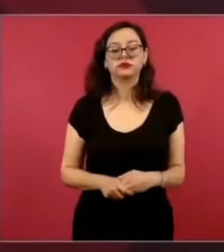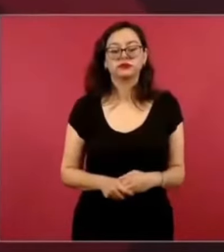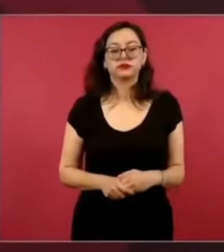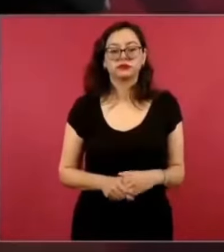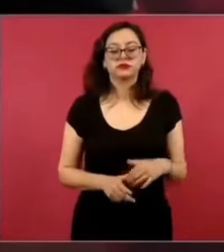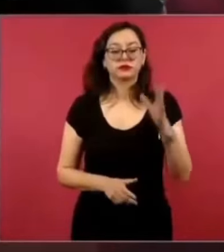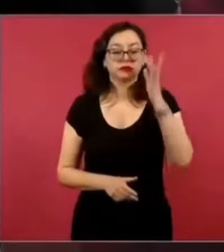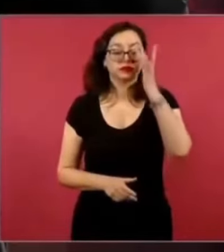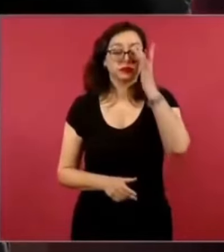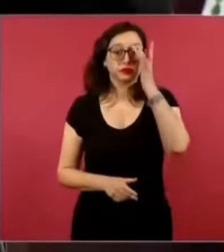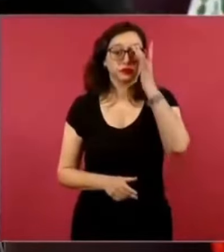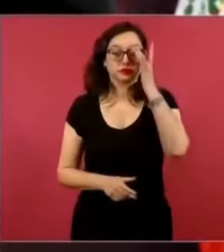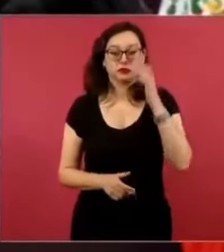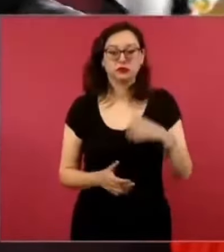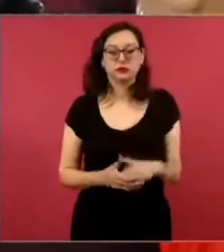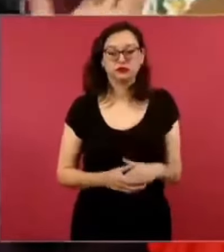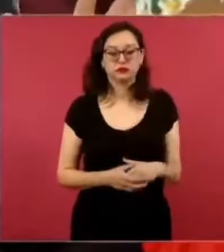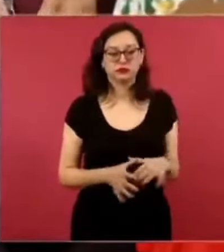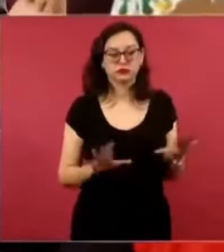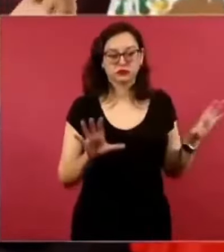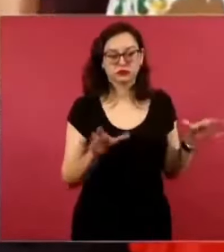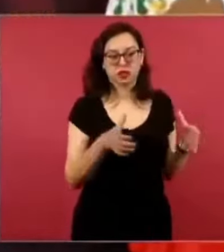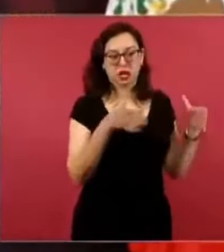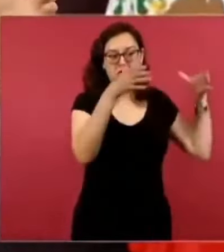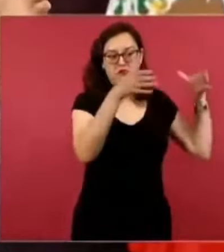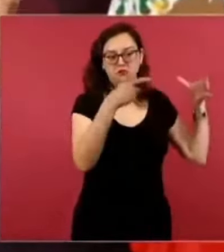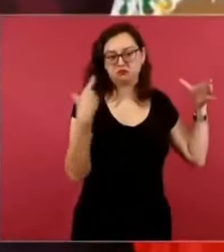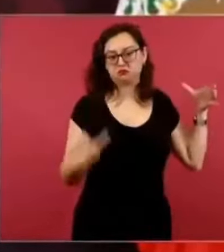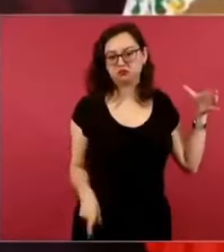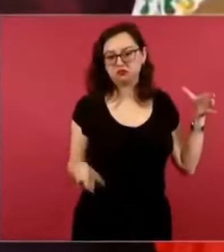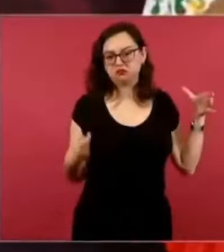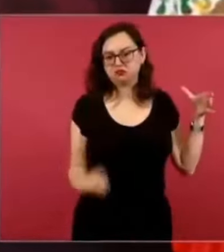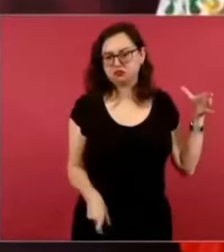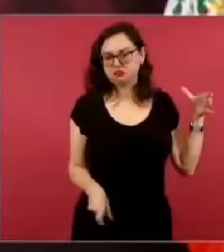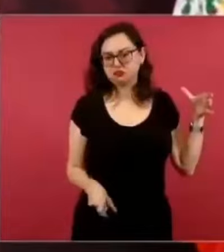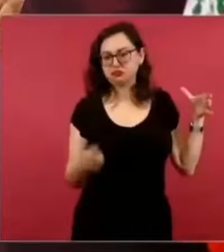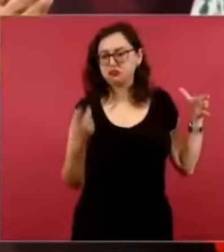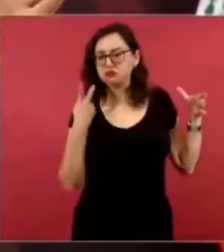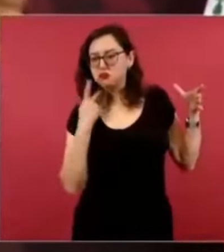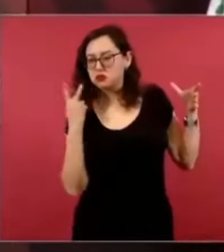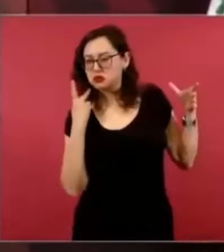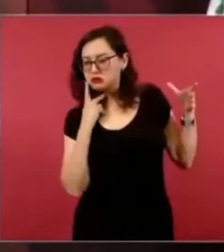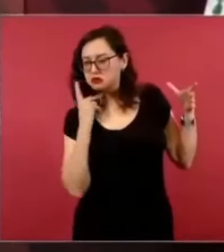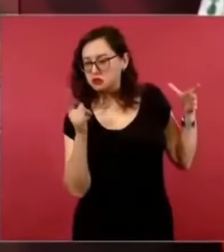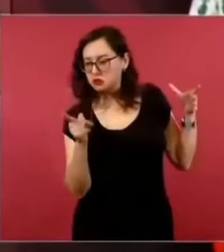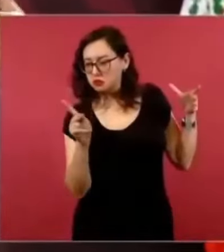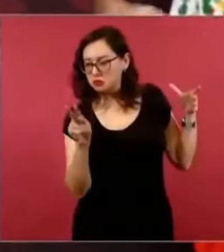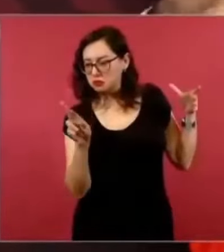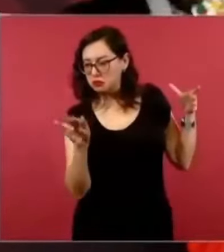les daba igual. ¿Y quedaba? No,